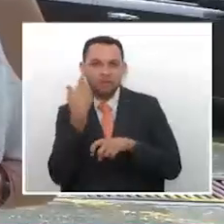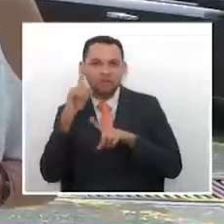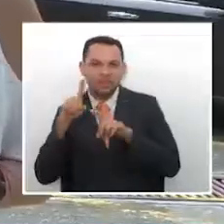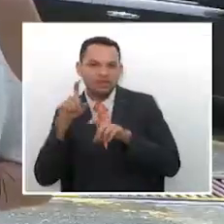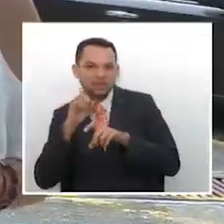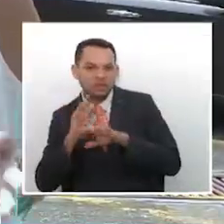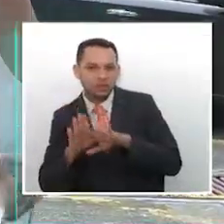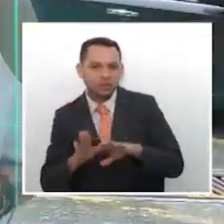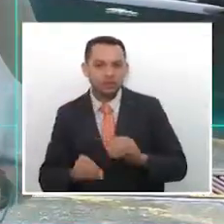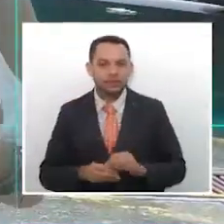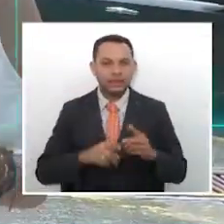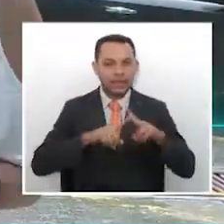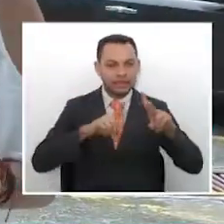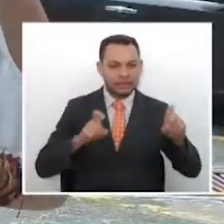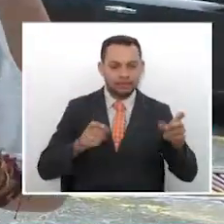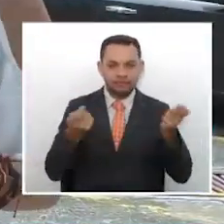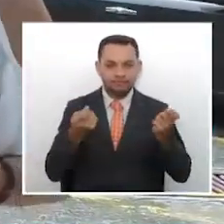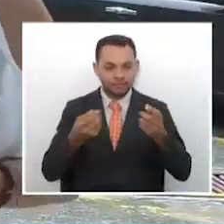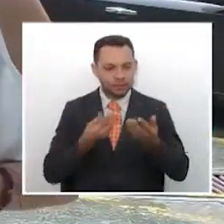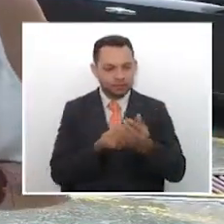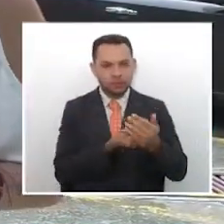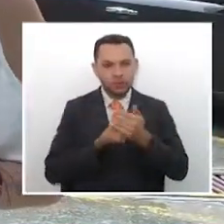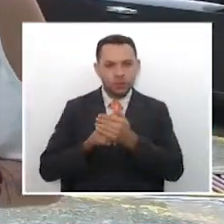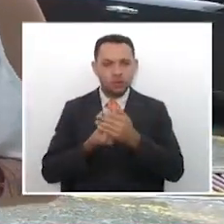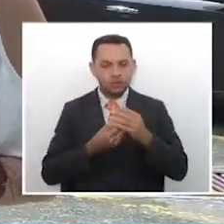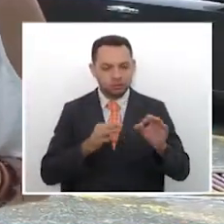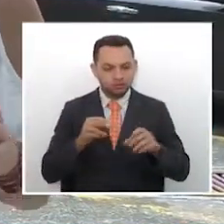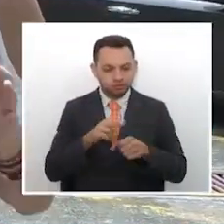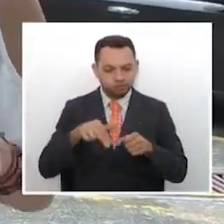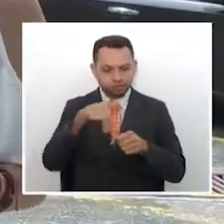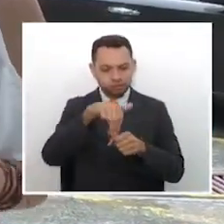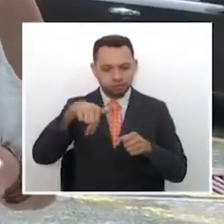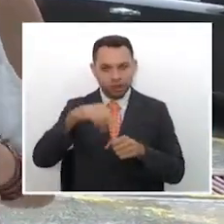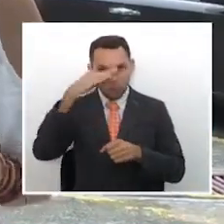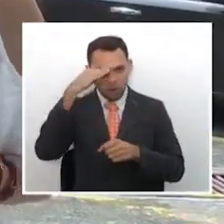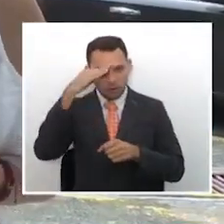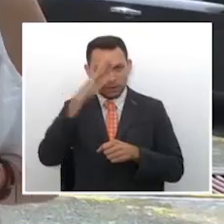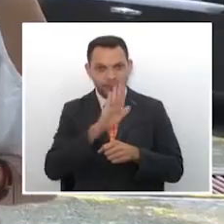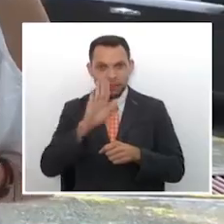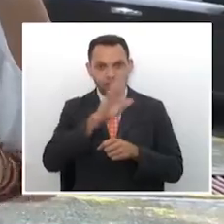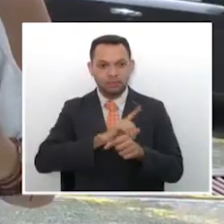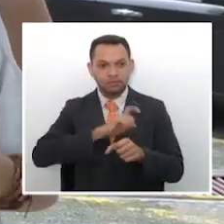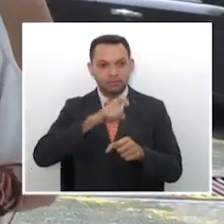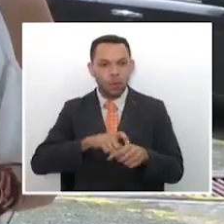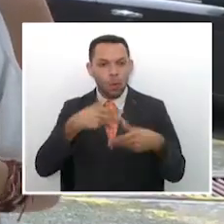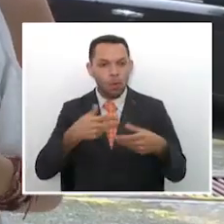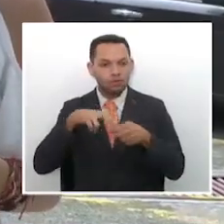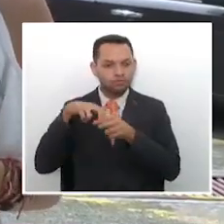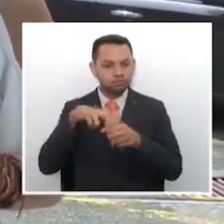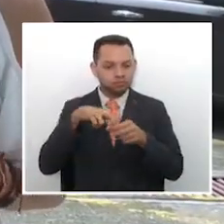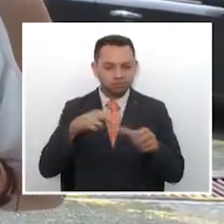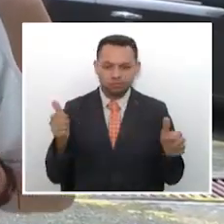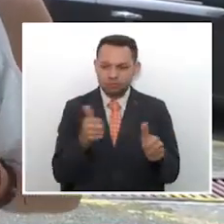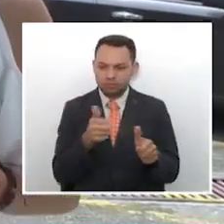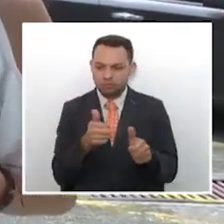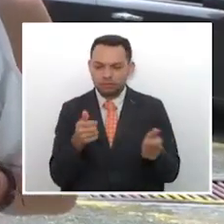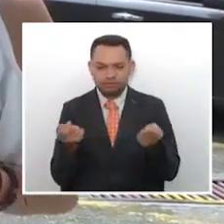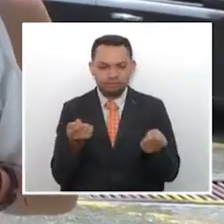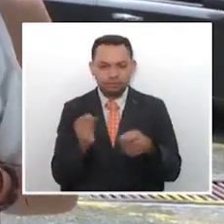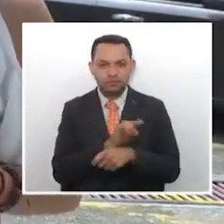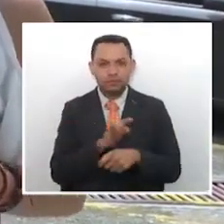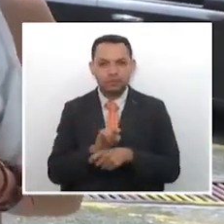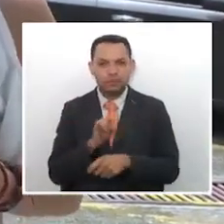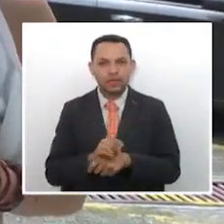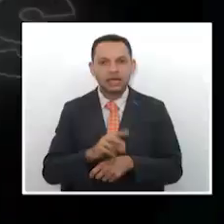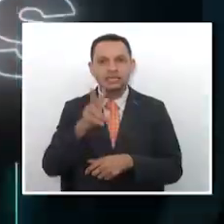Con estrategias como el Plan Cerrojo y Ruta Ciudadanas, la Policía Departamental busca controlar la circulación en la ciudad. Desde que inicia el confinamiento obligatorio, se han impuesto